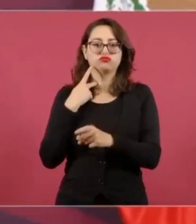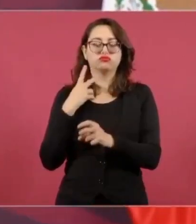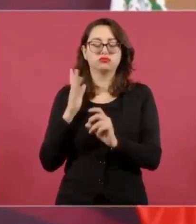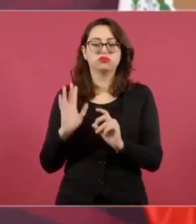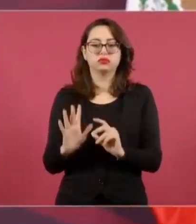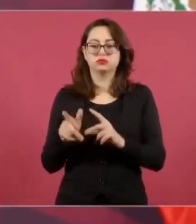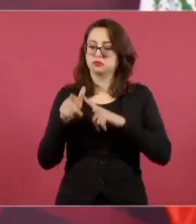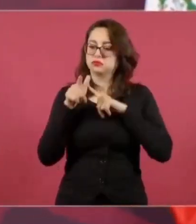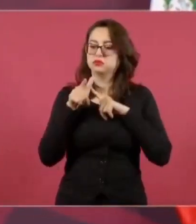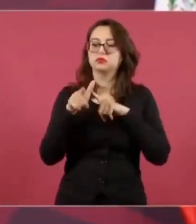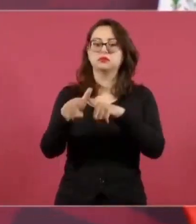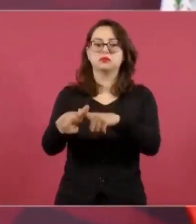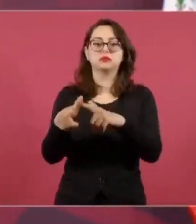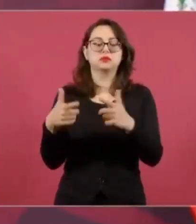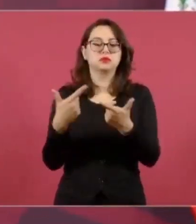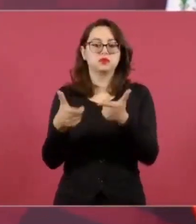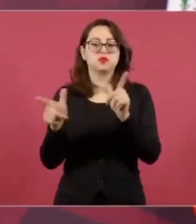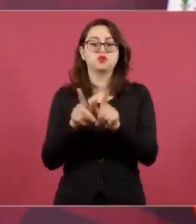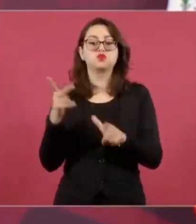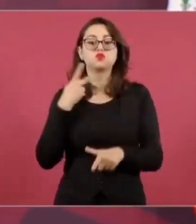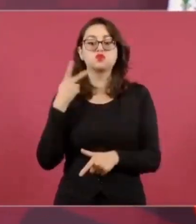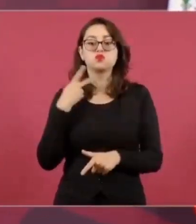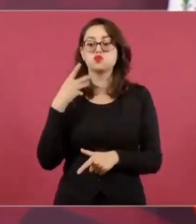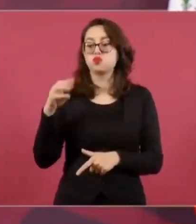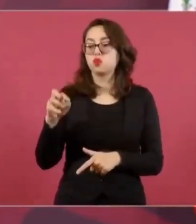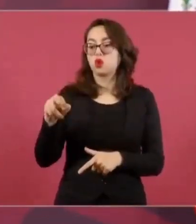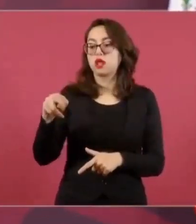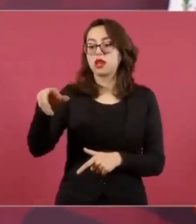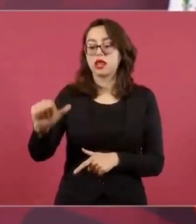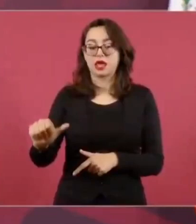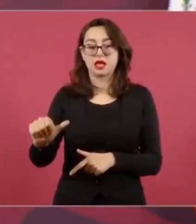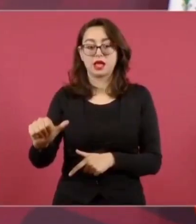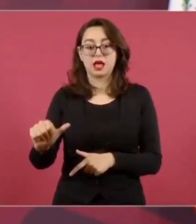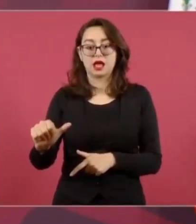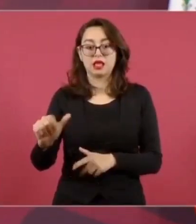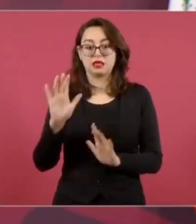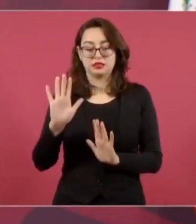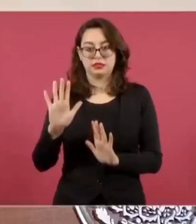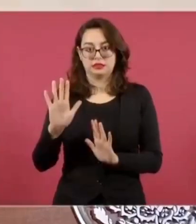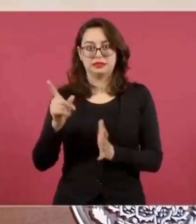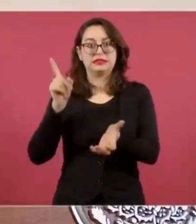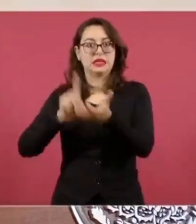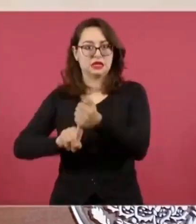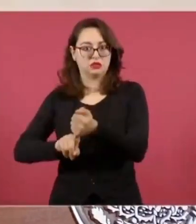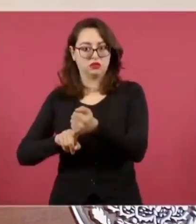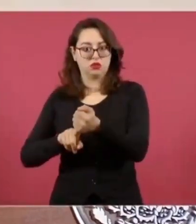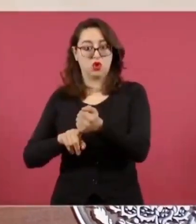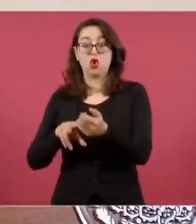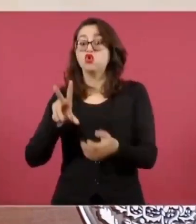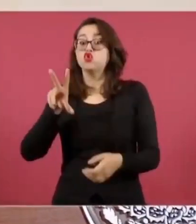no la banda presidencial,